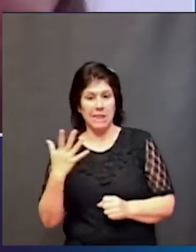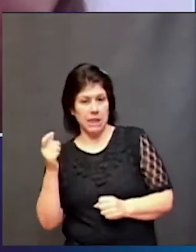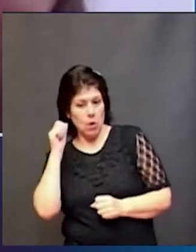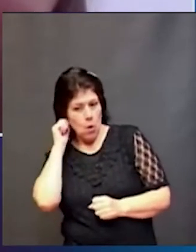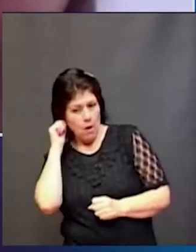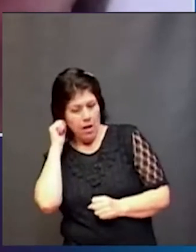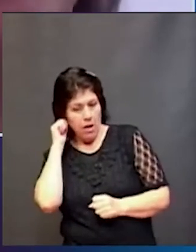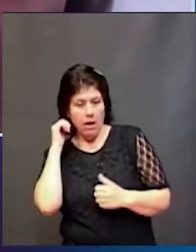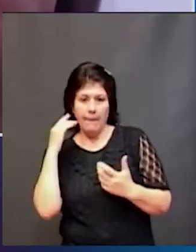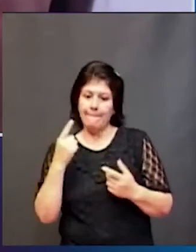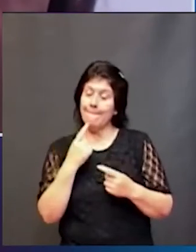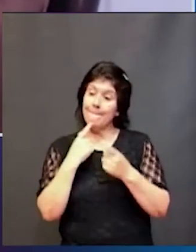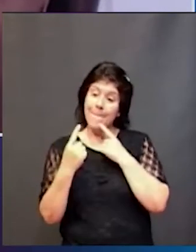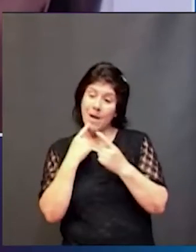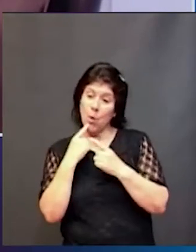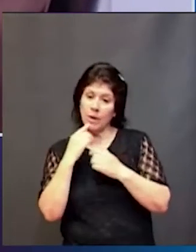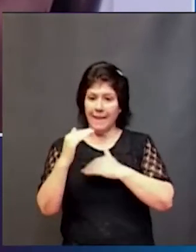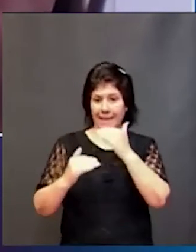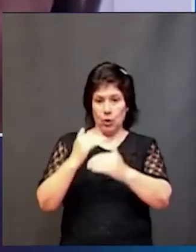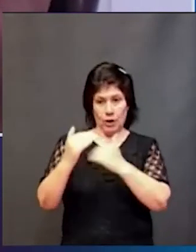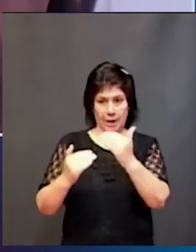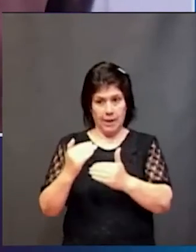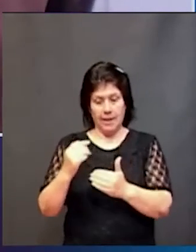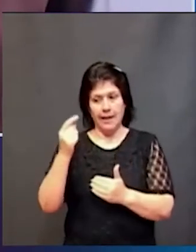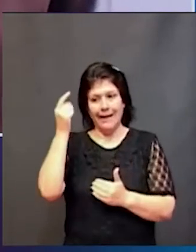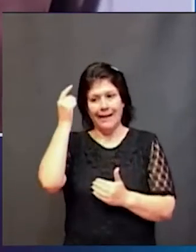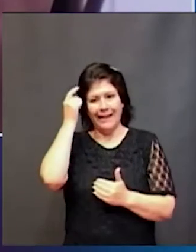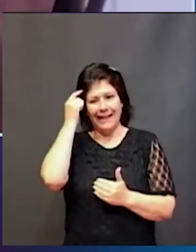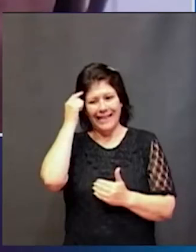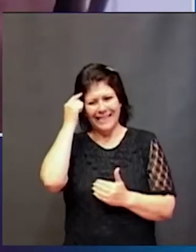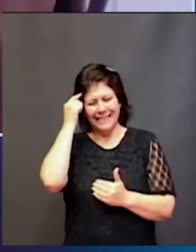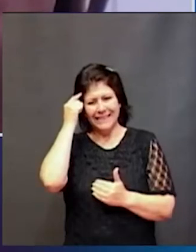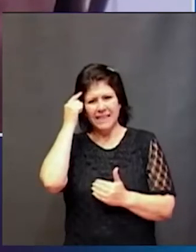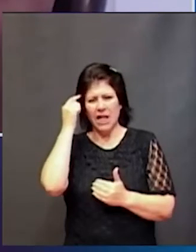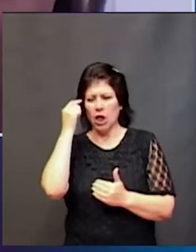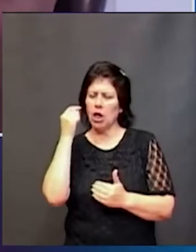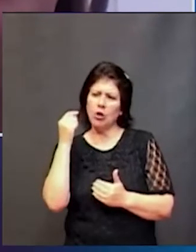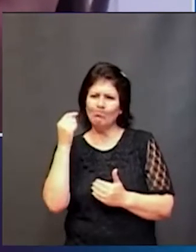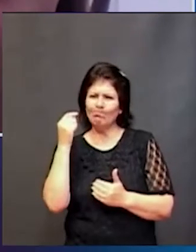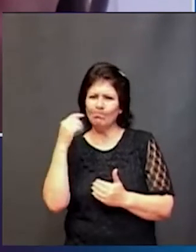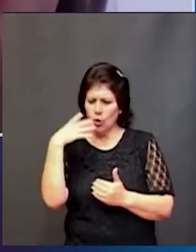recuperar el buen desarrollo neuronal si mejora su alimentación